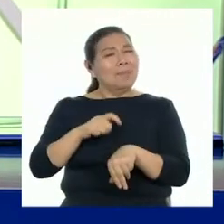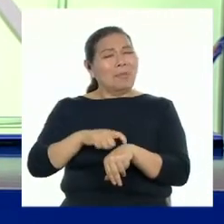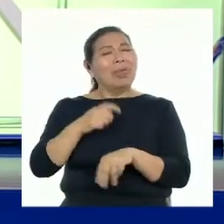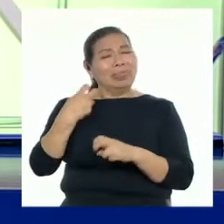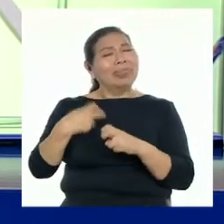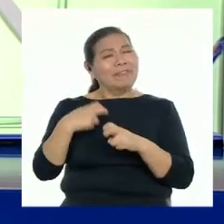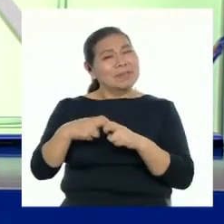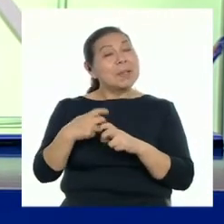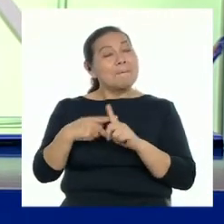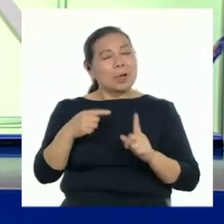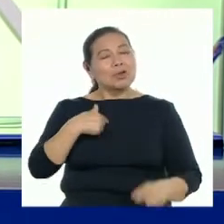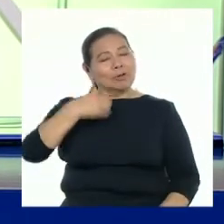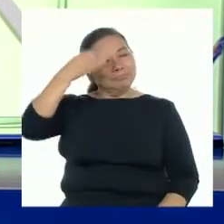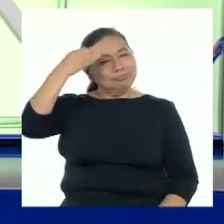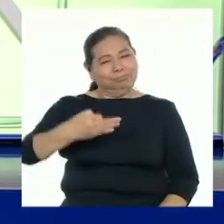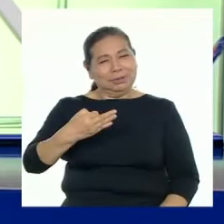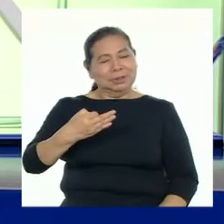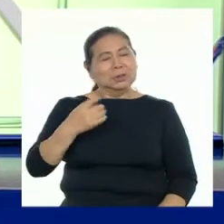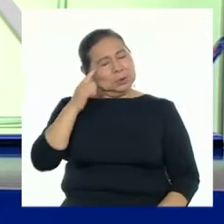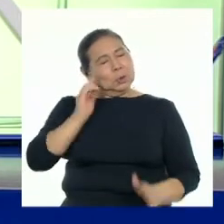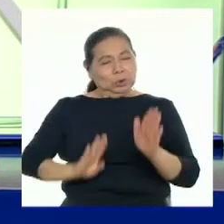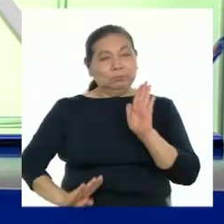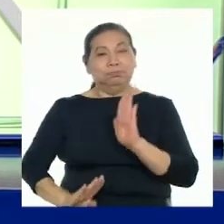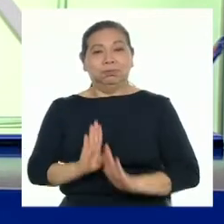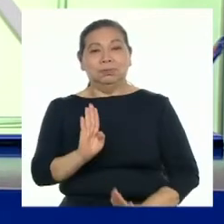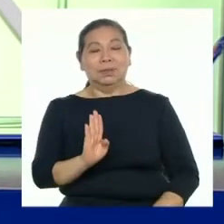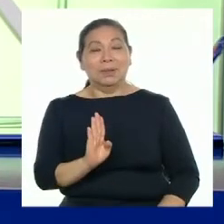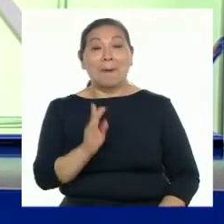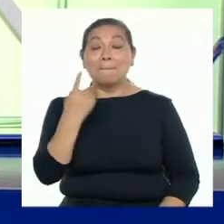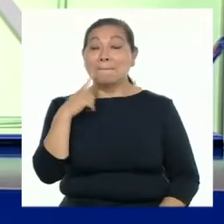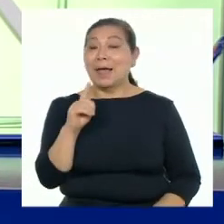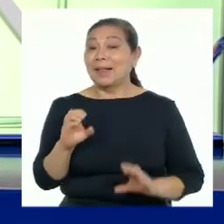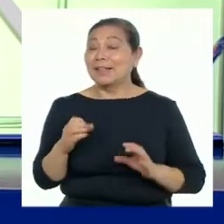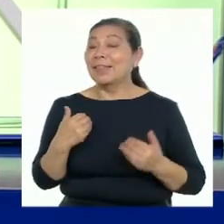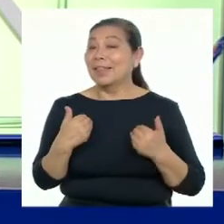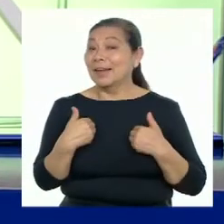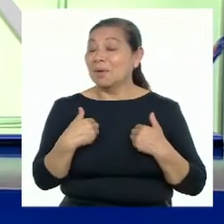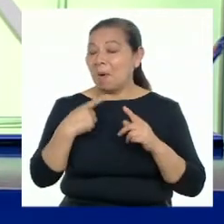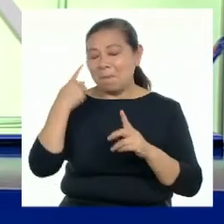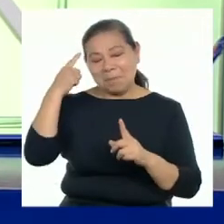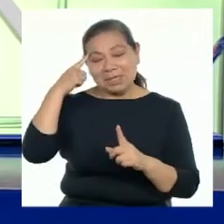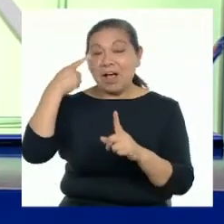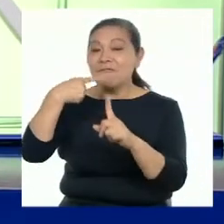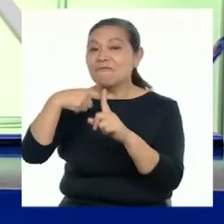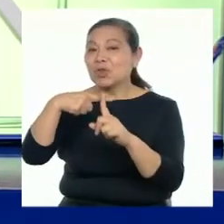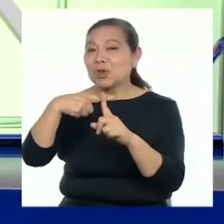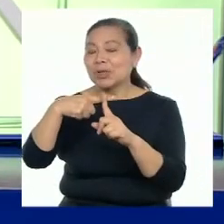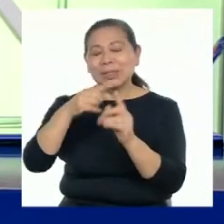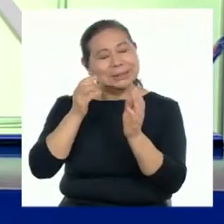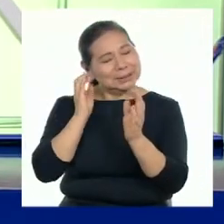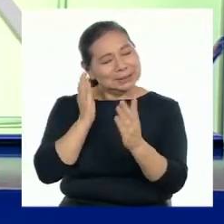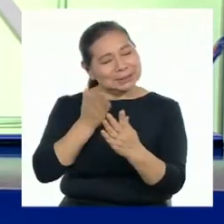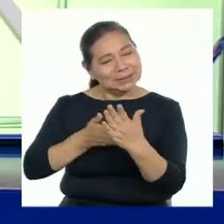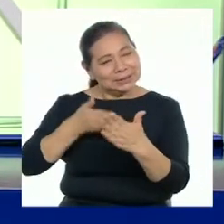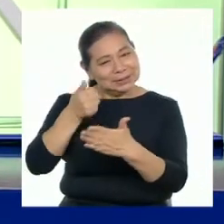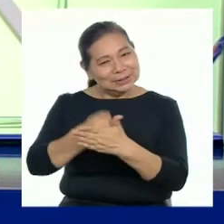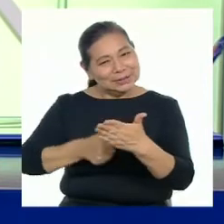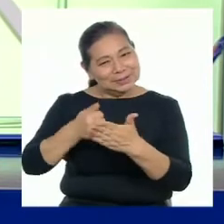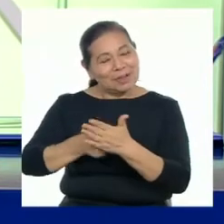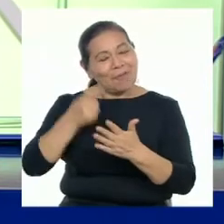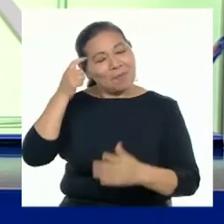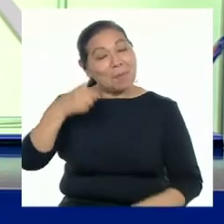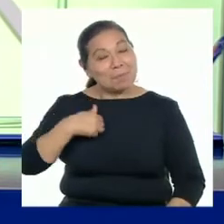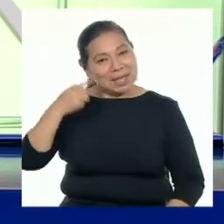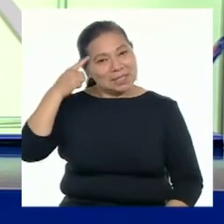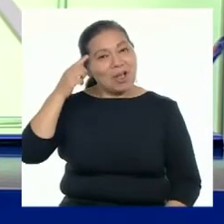difíciles, pero estoy seguro de que vamos a salir de esta. Y para hacerlo debemos ser positivos, perseverantes y pensar en nuestro